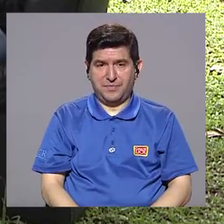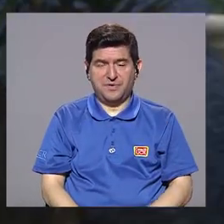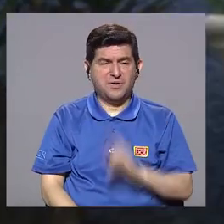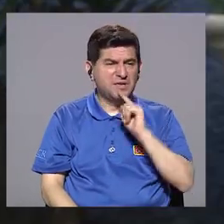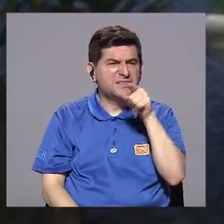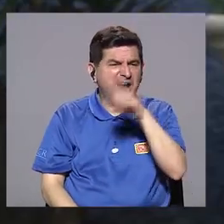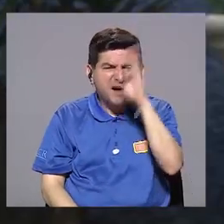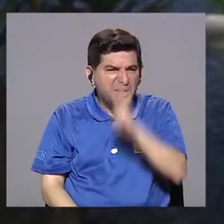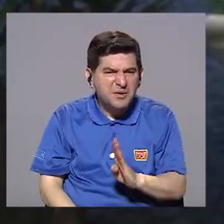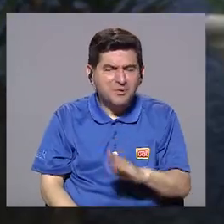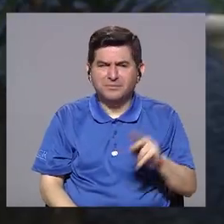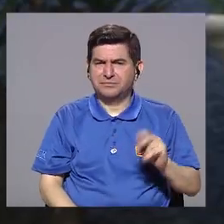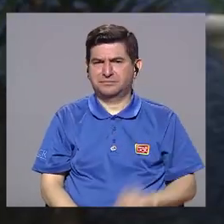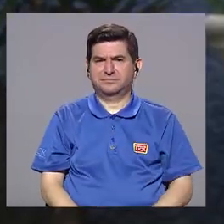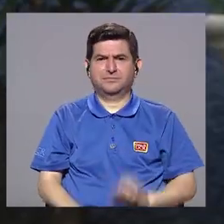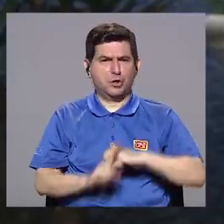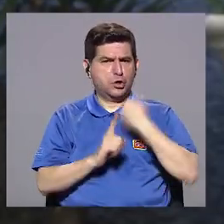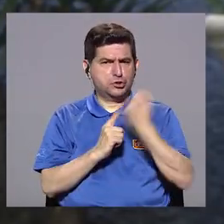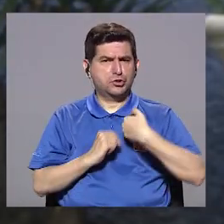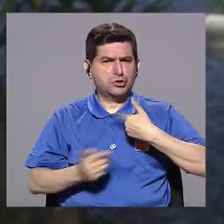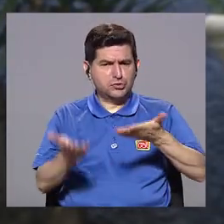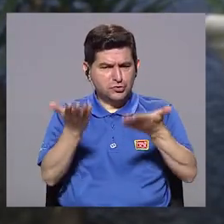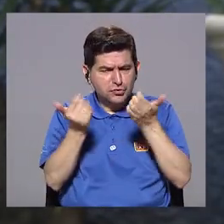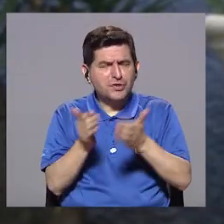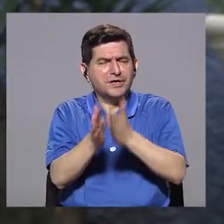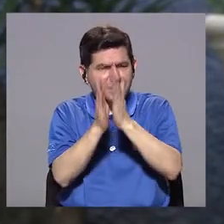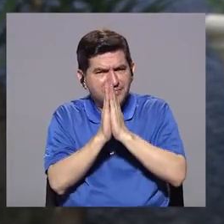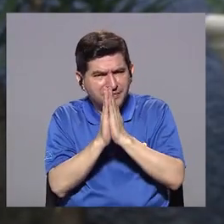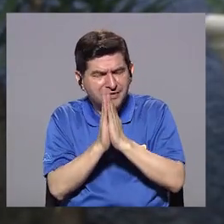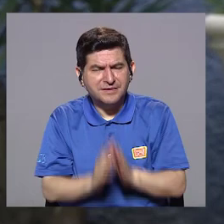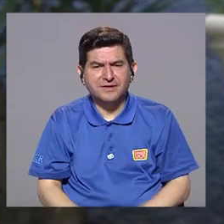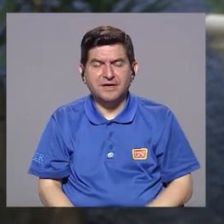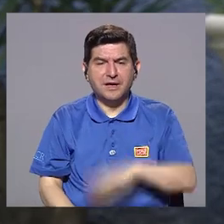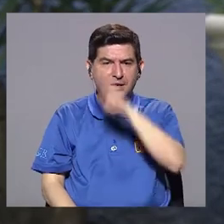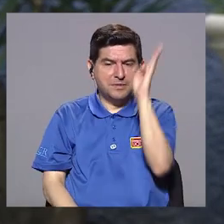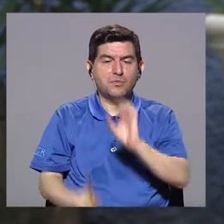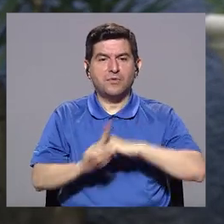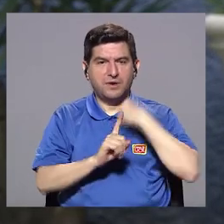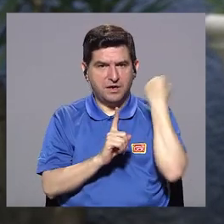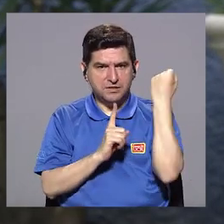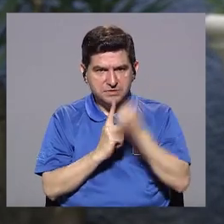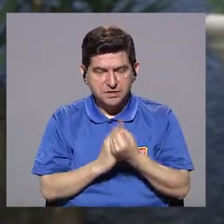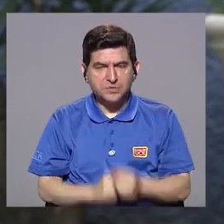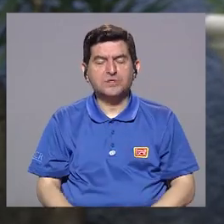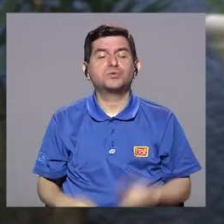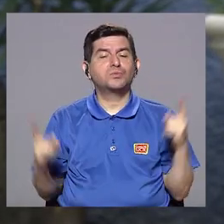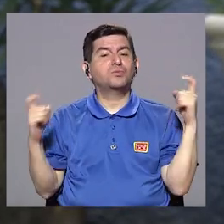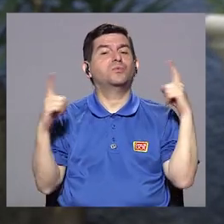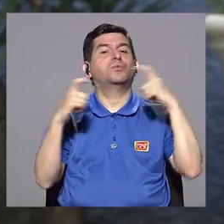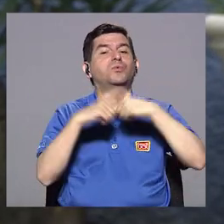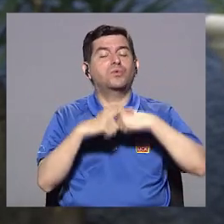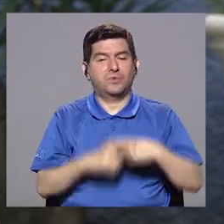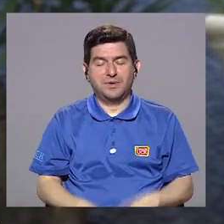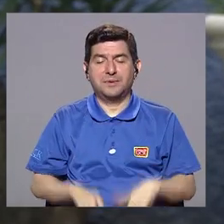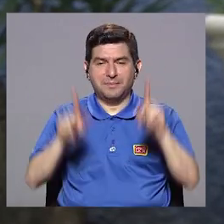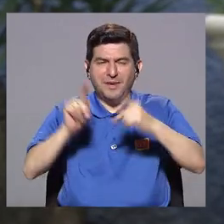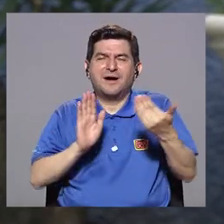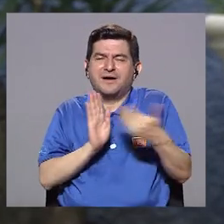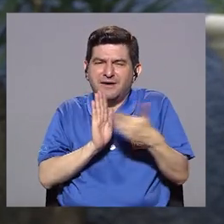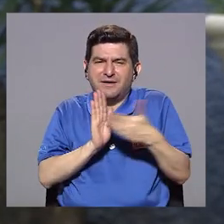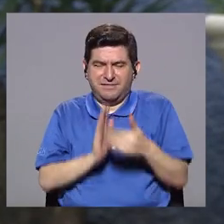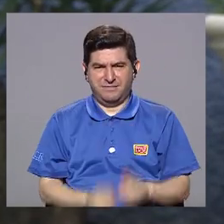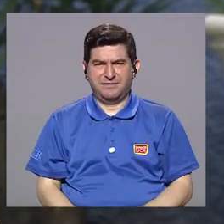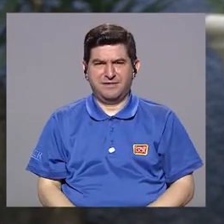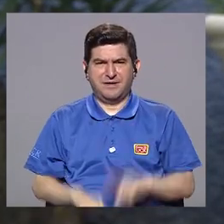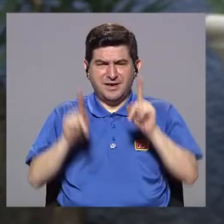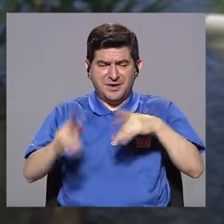parecer, se les llama bipolaridad. Y en eso yo quiero hacer un llamado. La bipolaridad es una condición que es bastante compleja para quien la sufre. Y